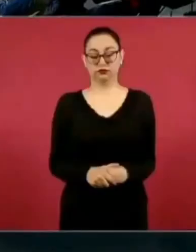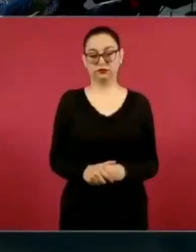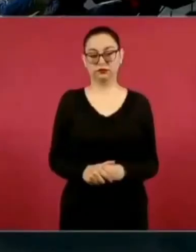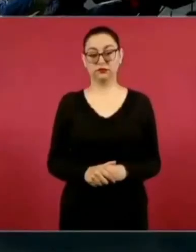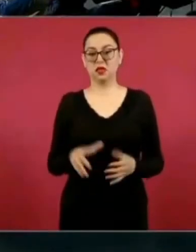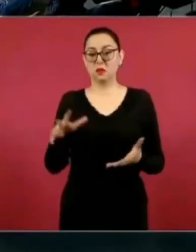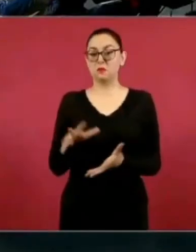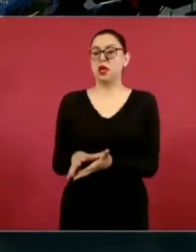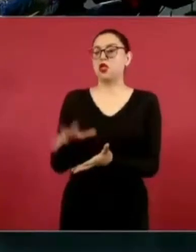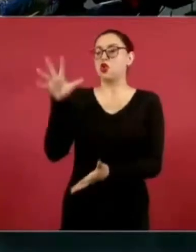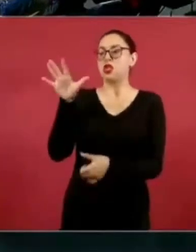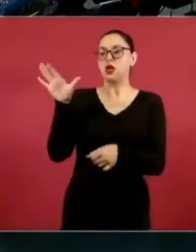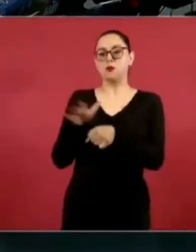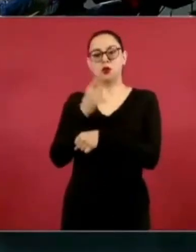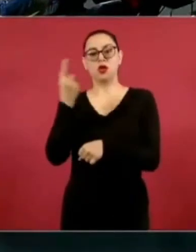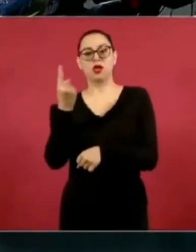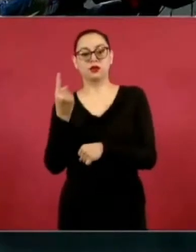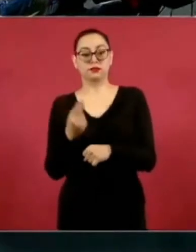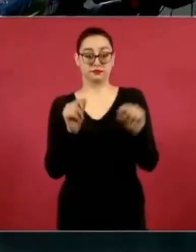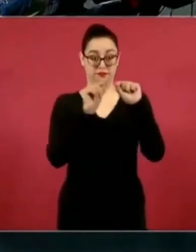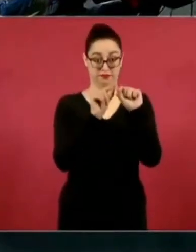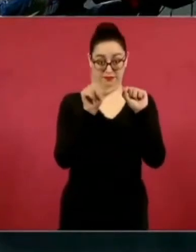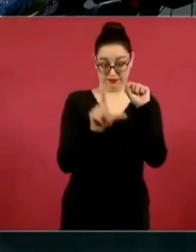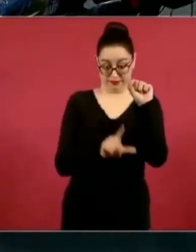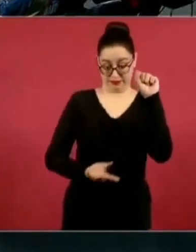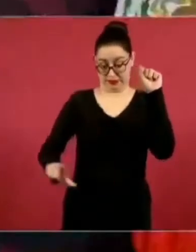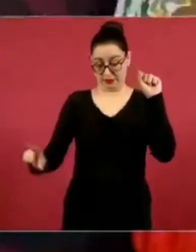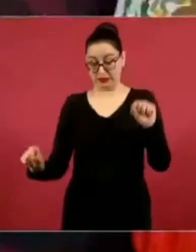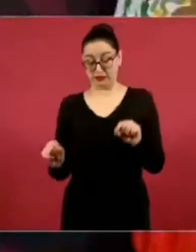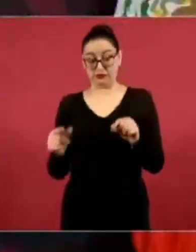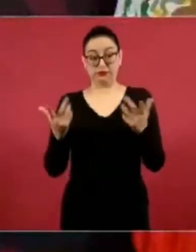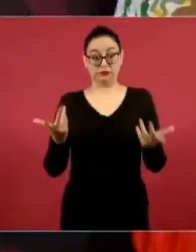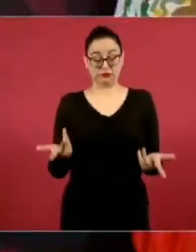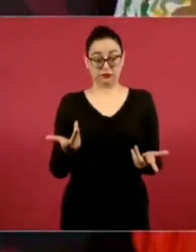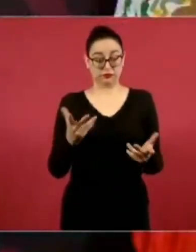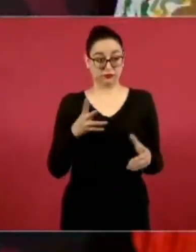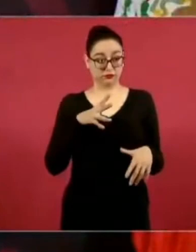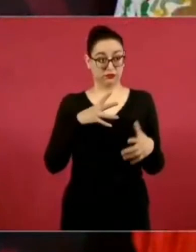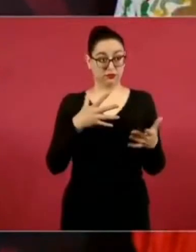el 85 por ciento.